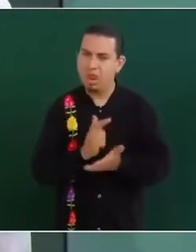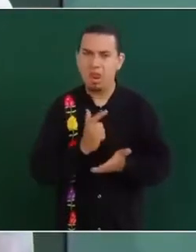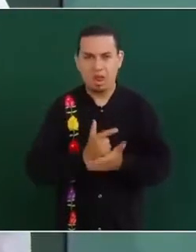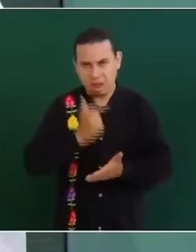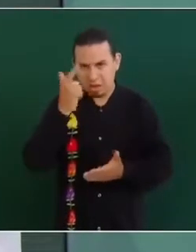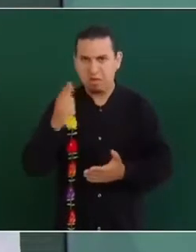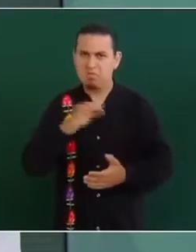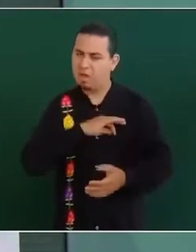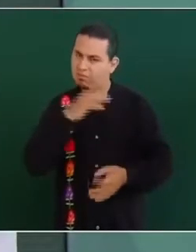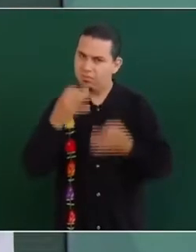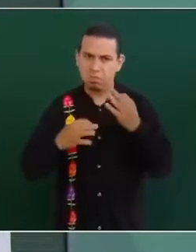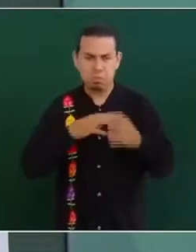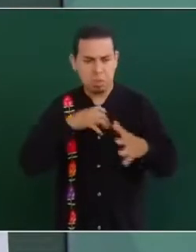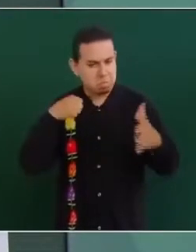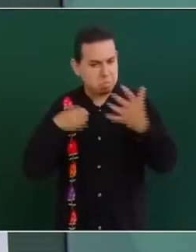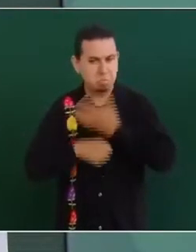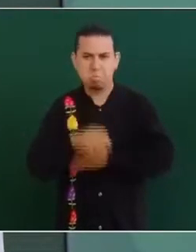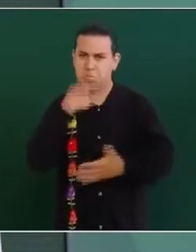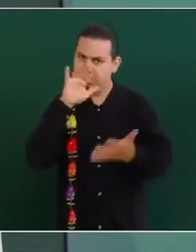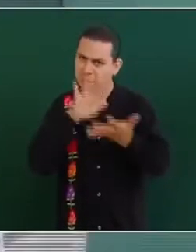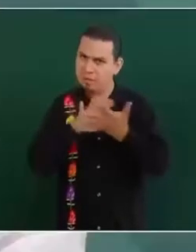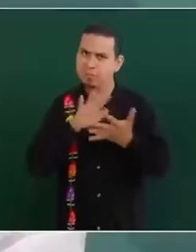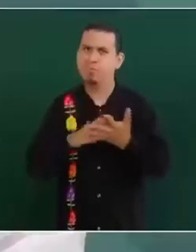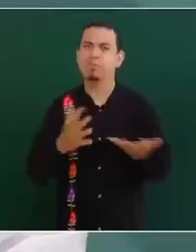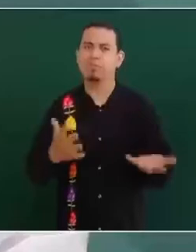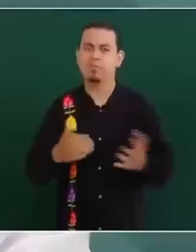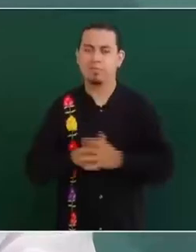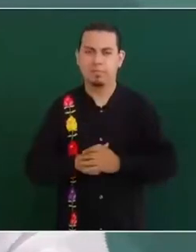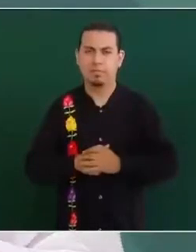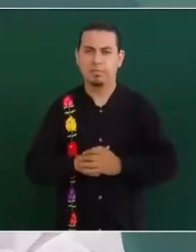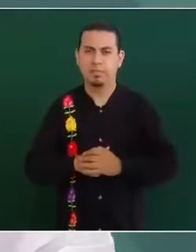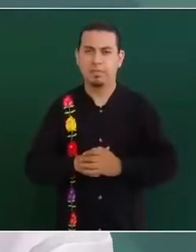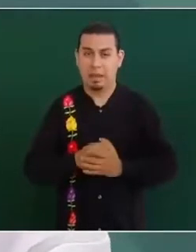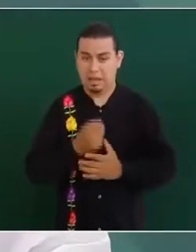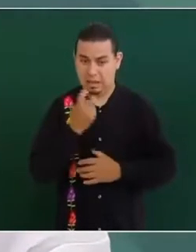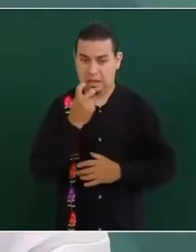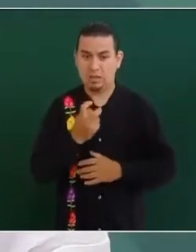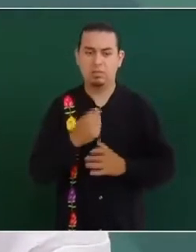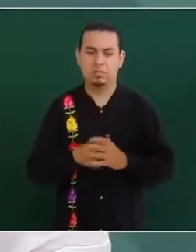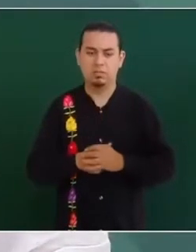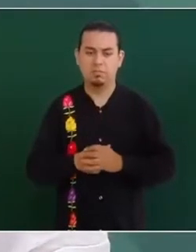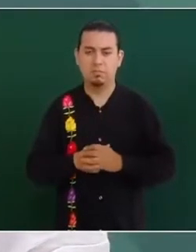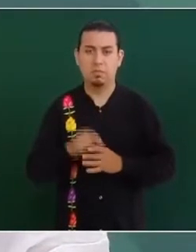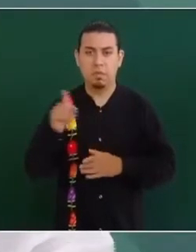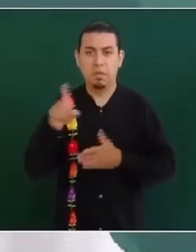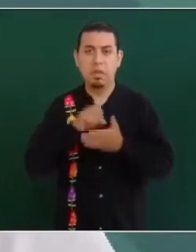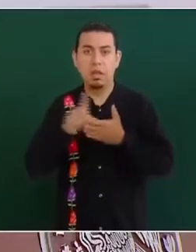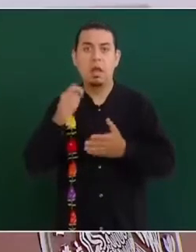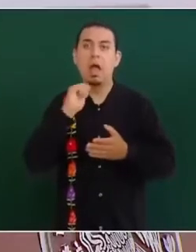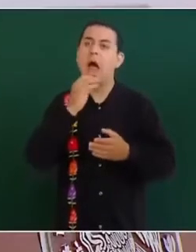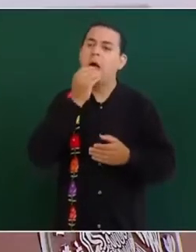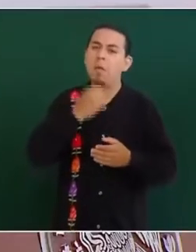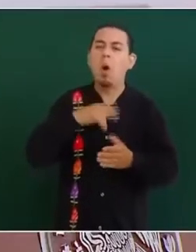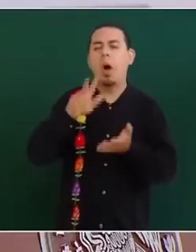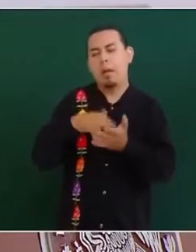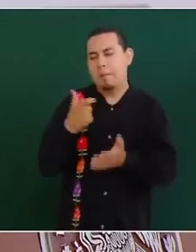acto de corrupción va a la cárcel y no tiene derecho a fianza.